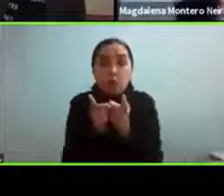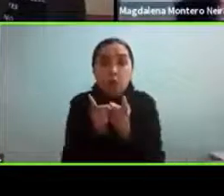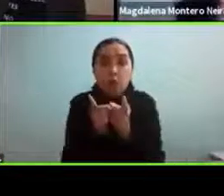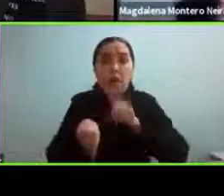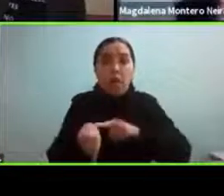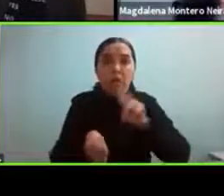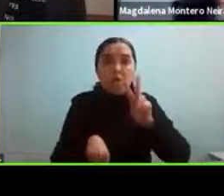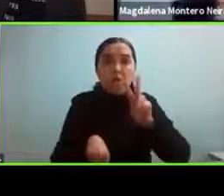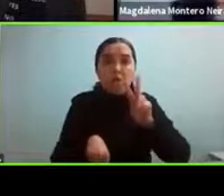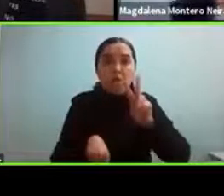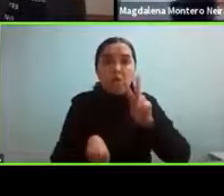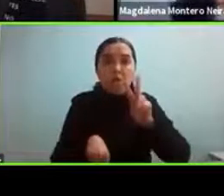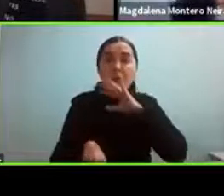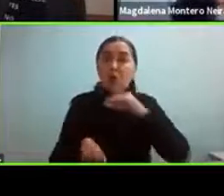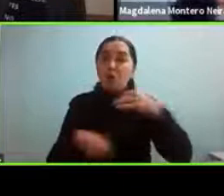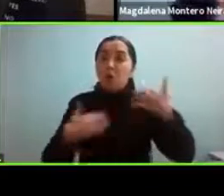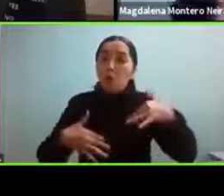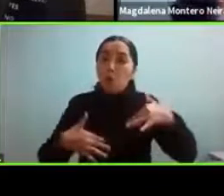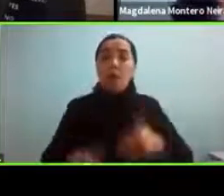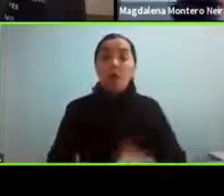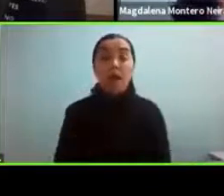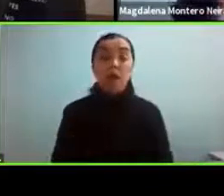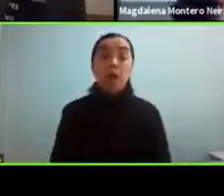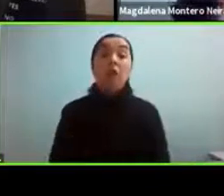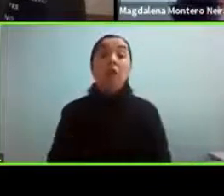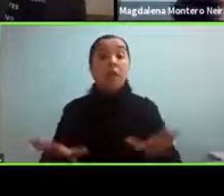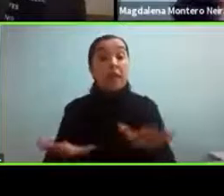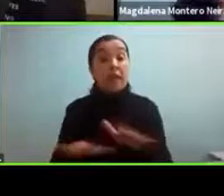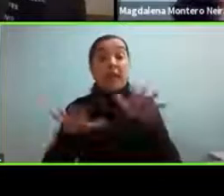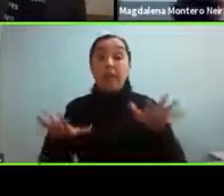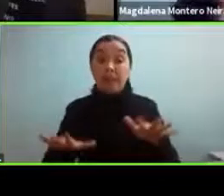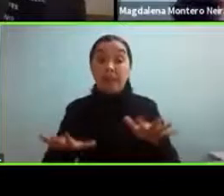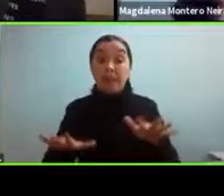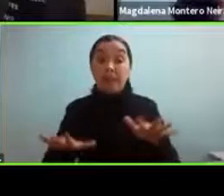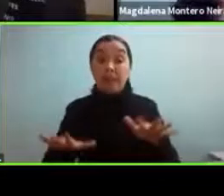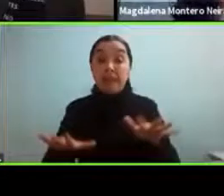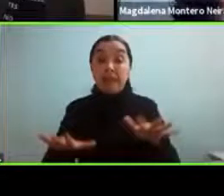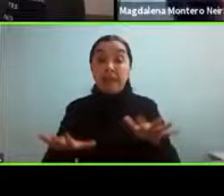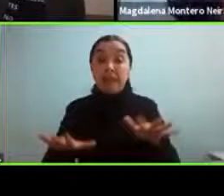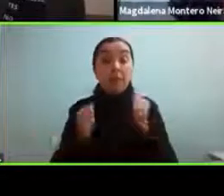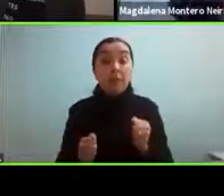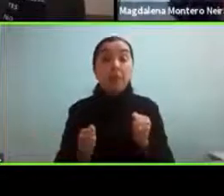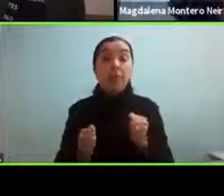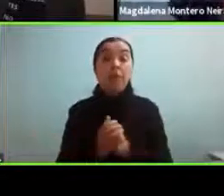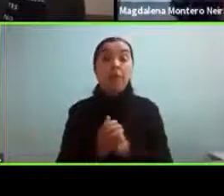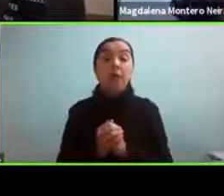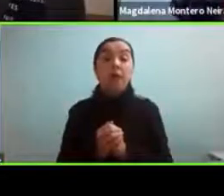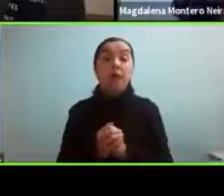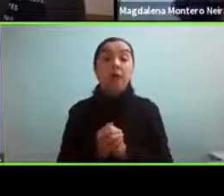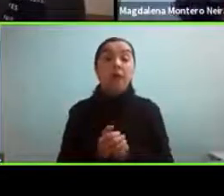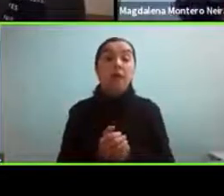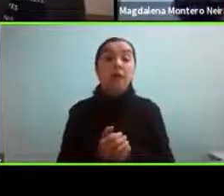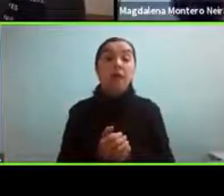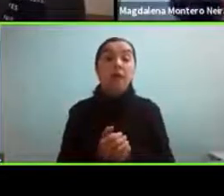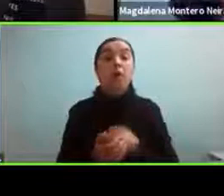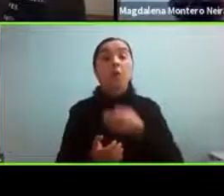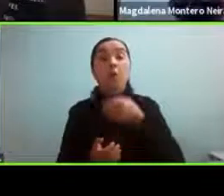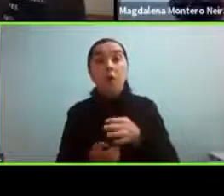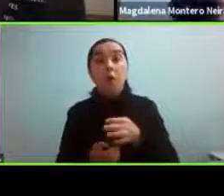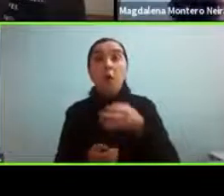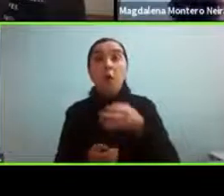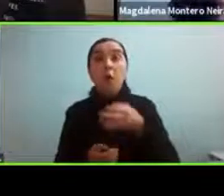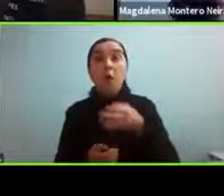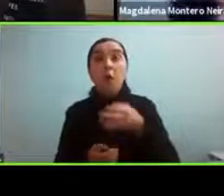yo voy a tratar de poder hacer un paneo sobre algunas de las